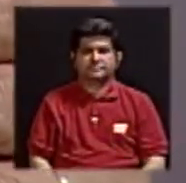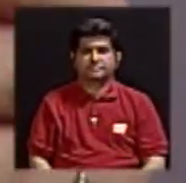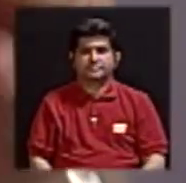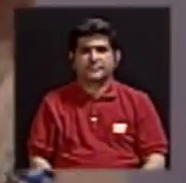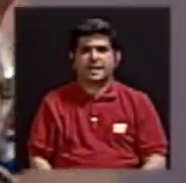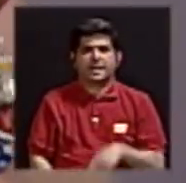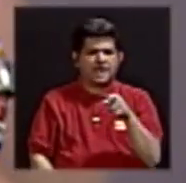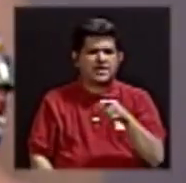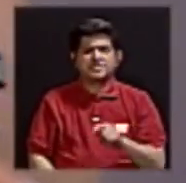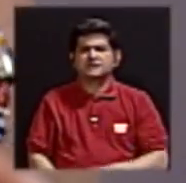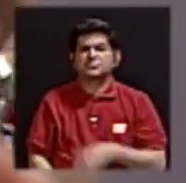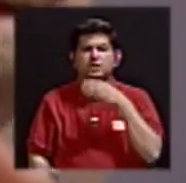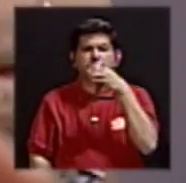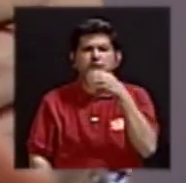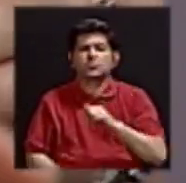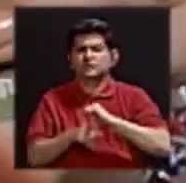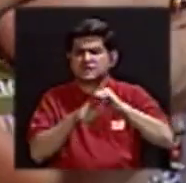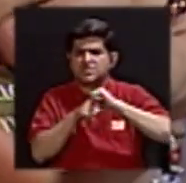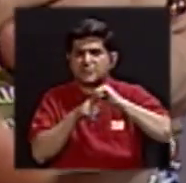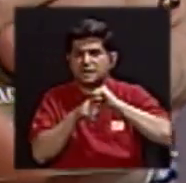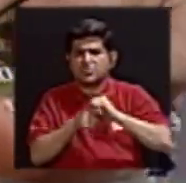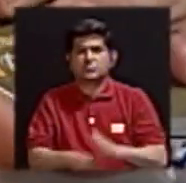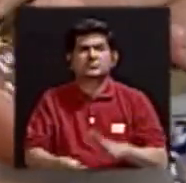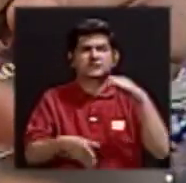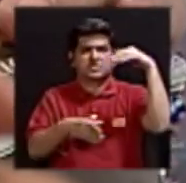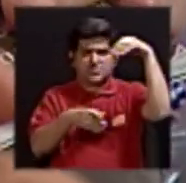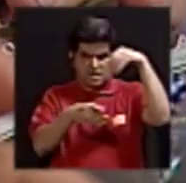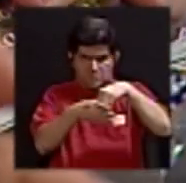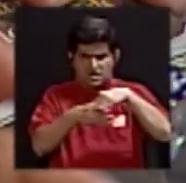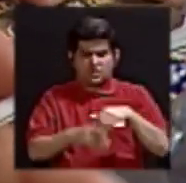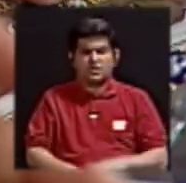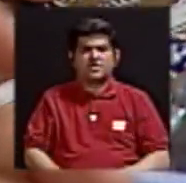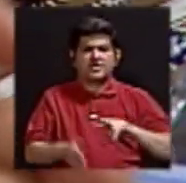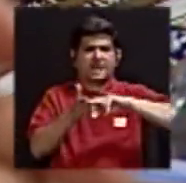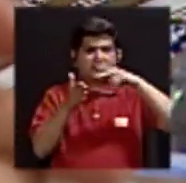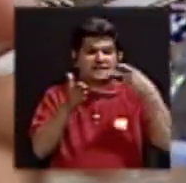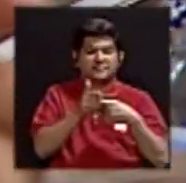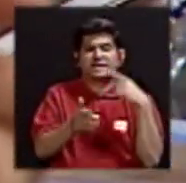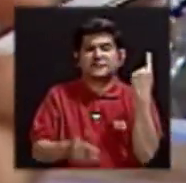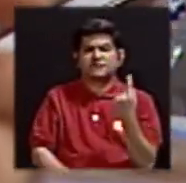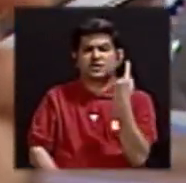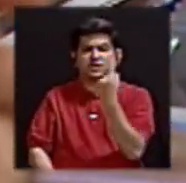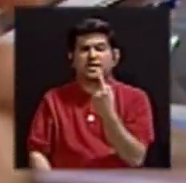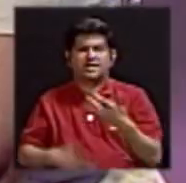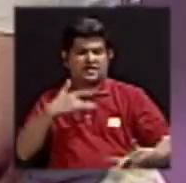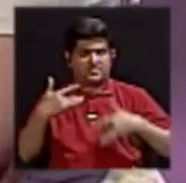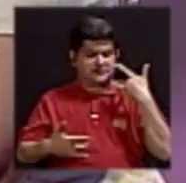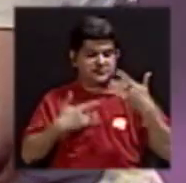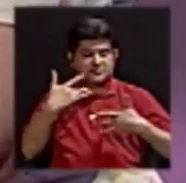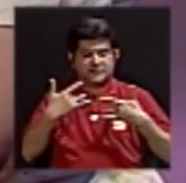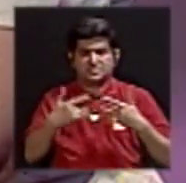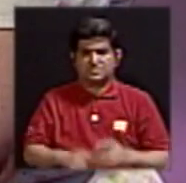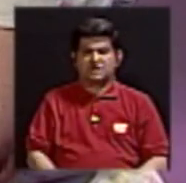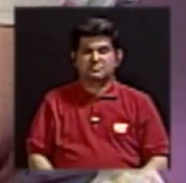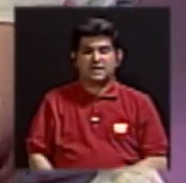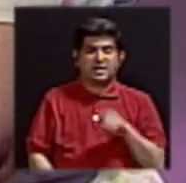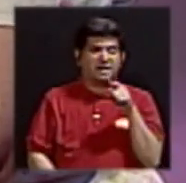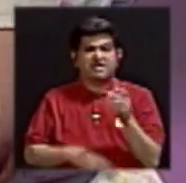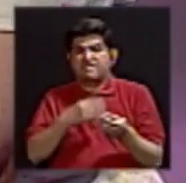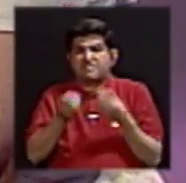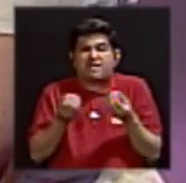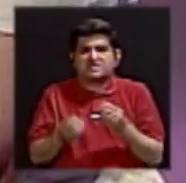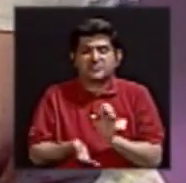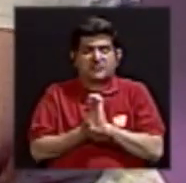Estas recomendaciones prácticas incluyen una definición de cada uno de esos síntomas, con qué hacer,